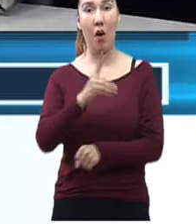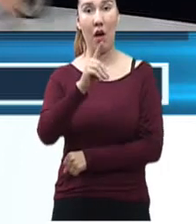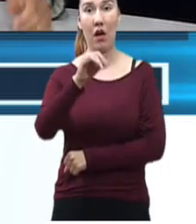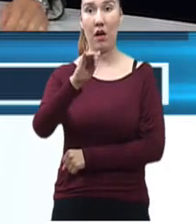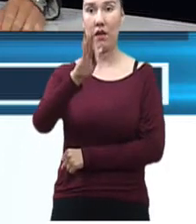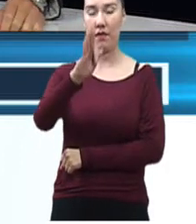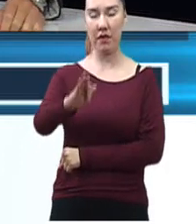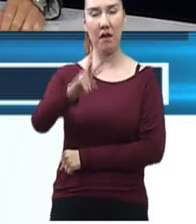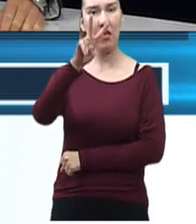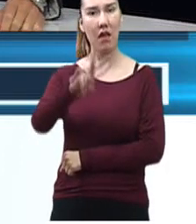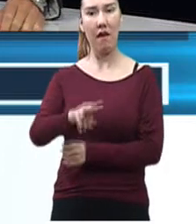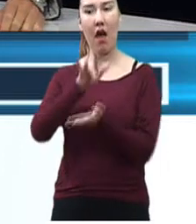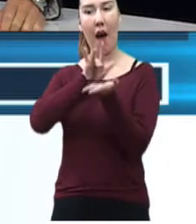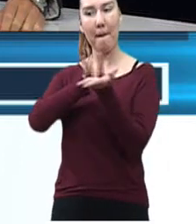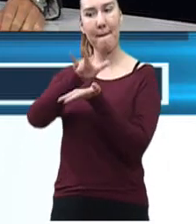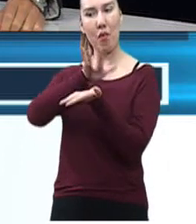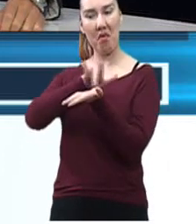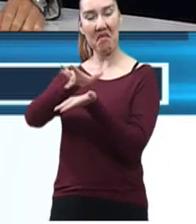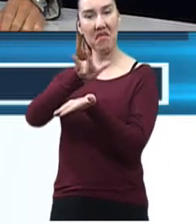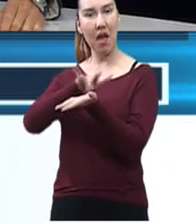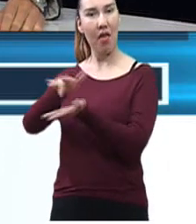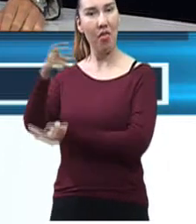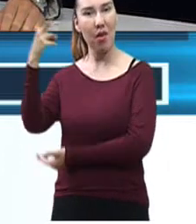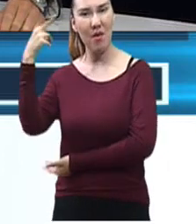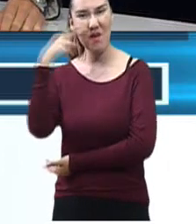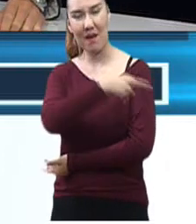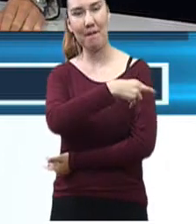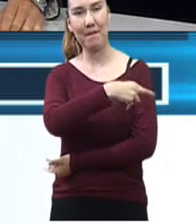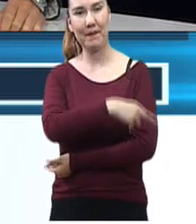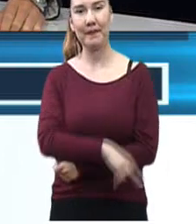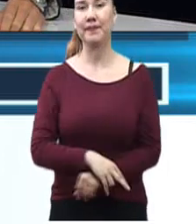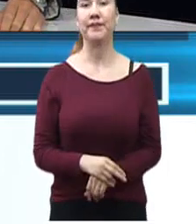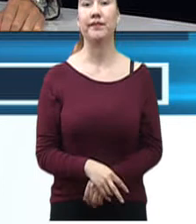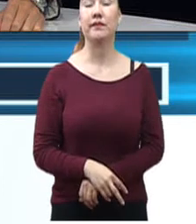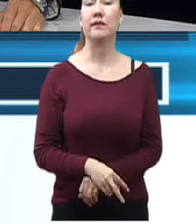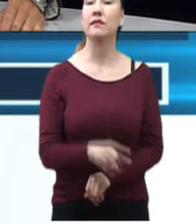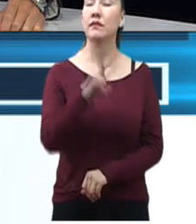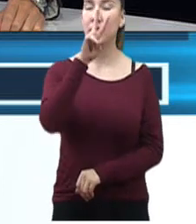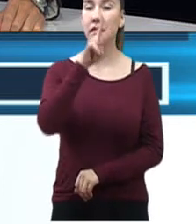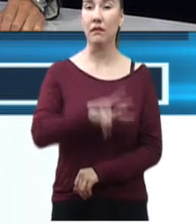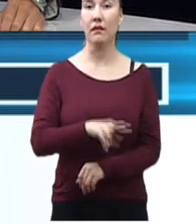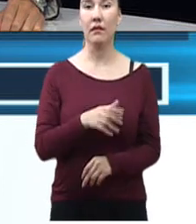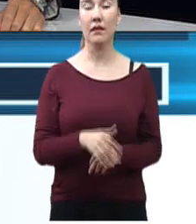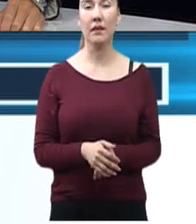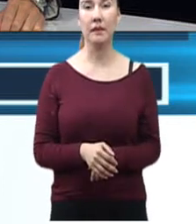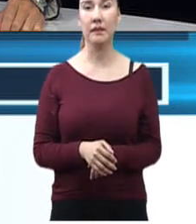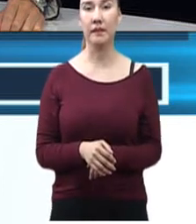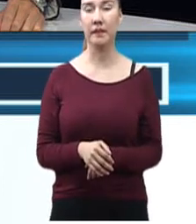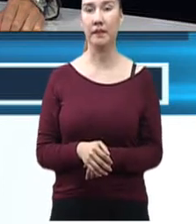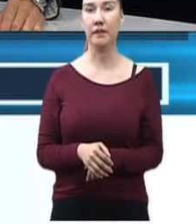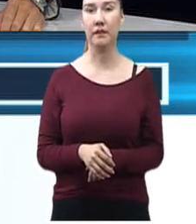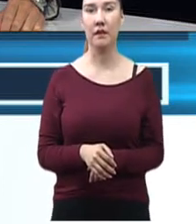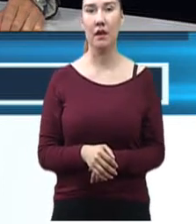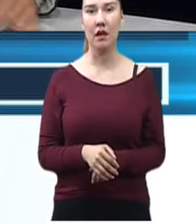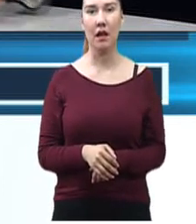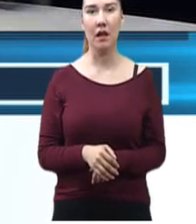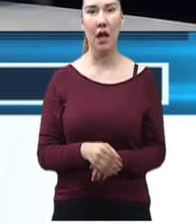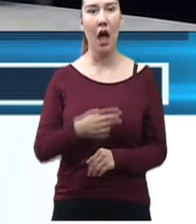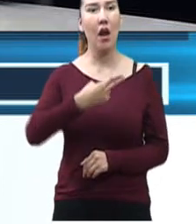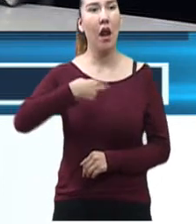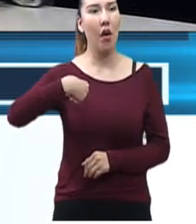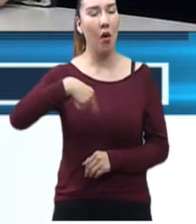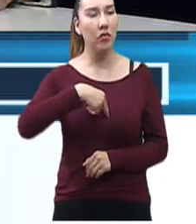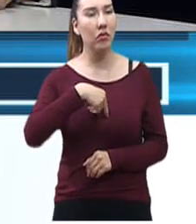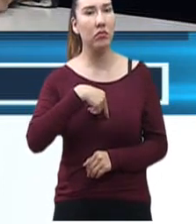obviamente soluciones inmediatas, Presidenta. Sí, la verdad es que hemos tratado de cubrir todas esas